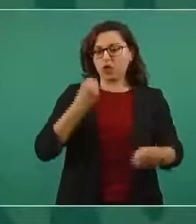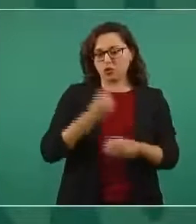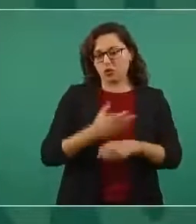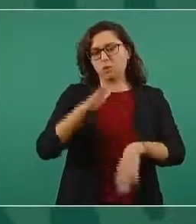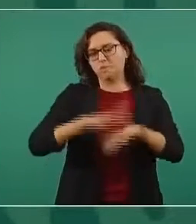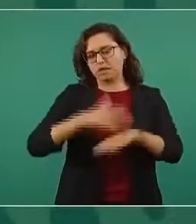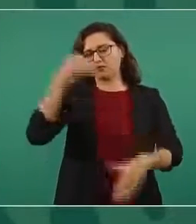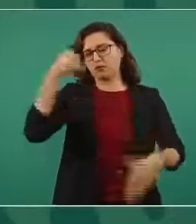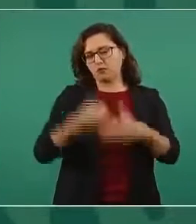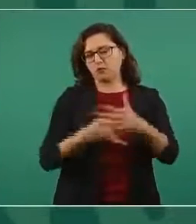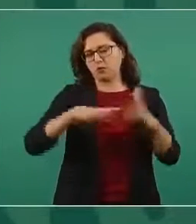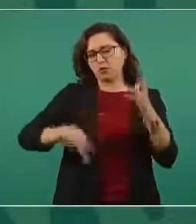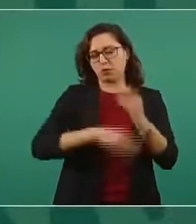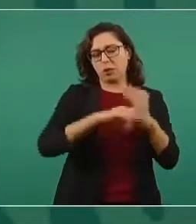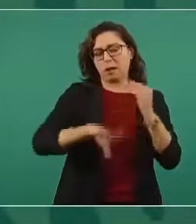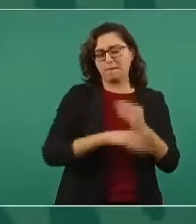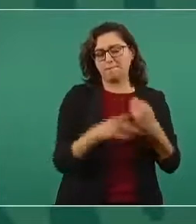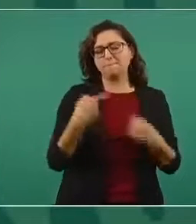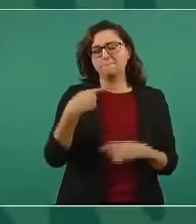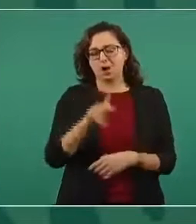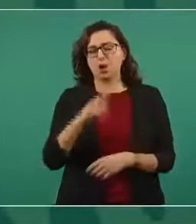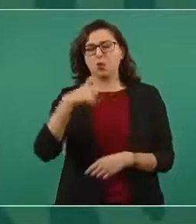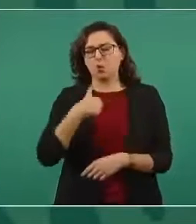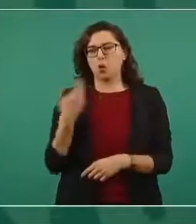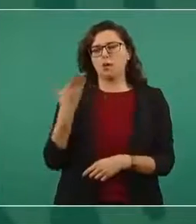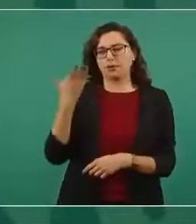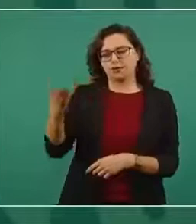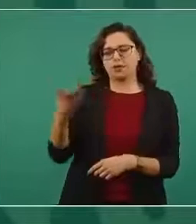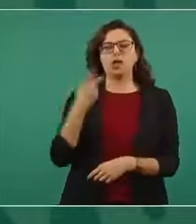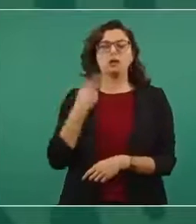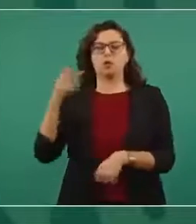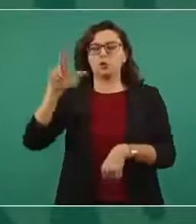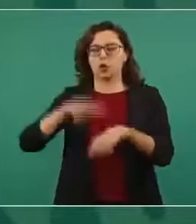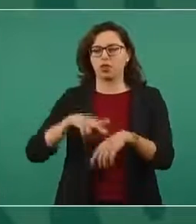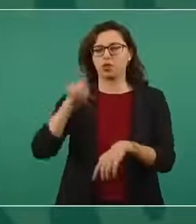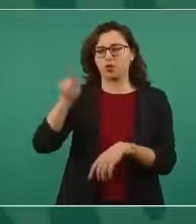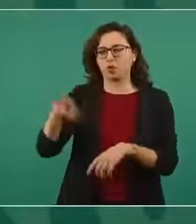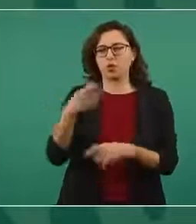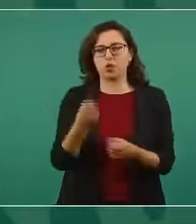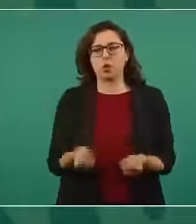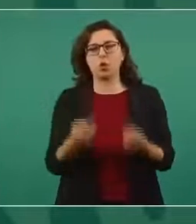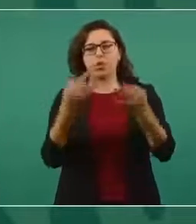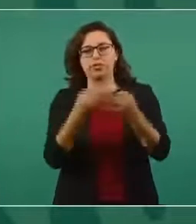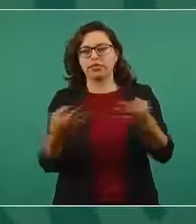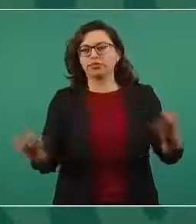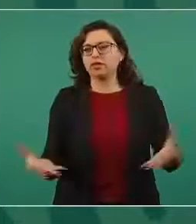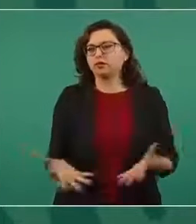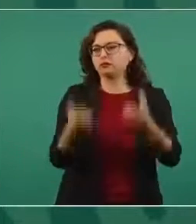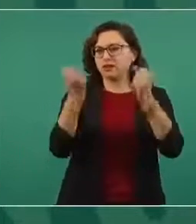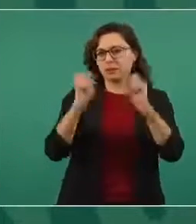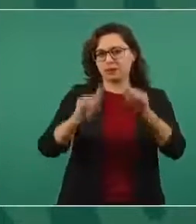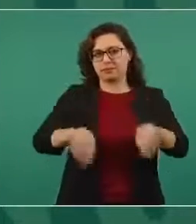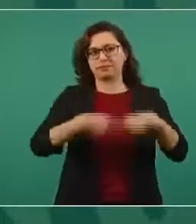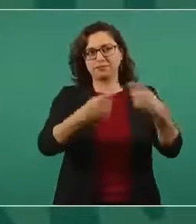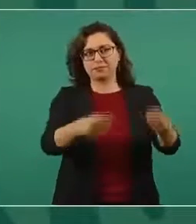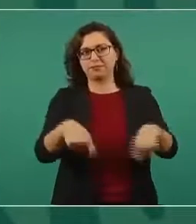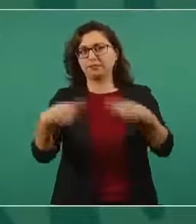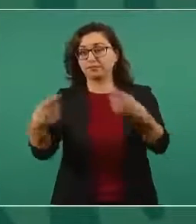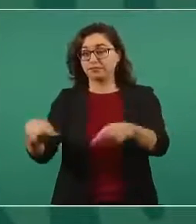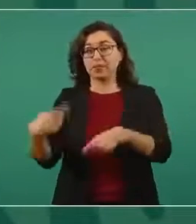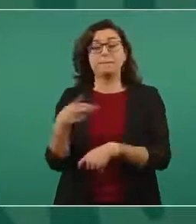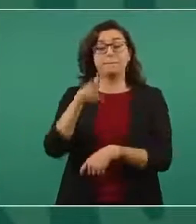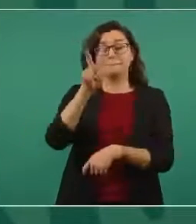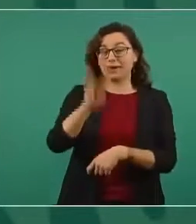agrario que nos informe cuánto hemos recuperado hemos recuperado